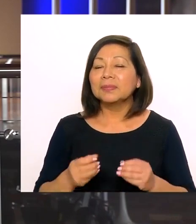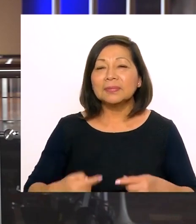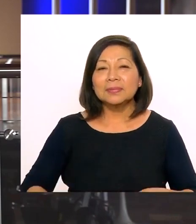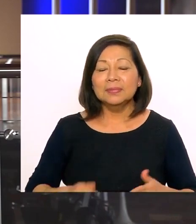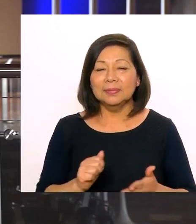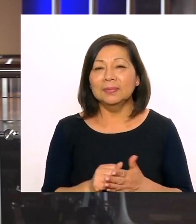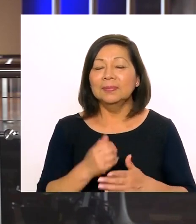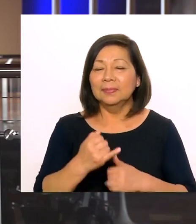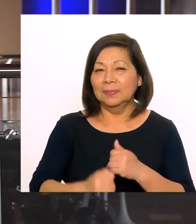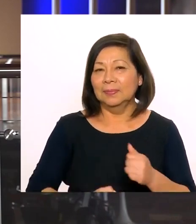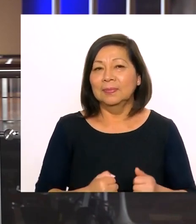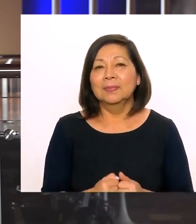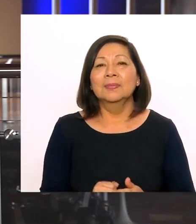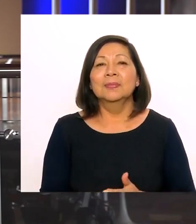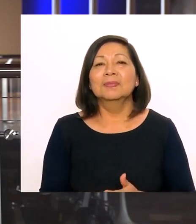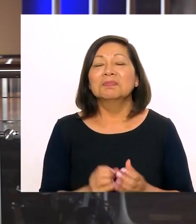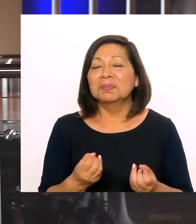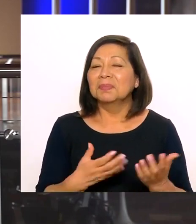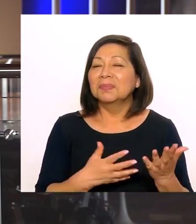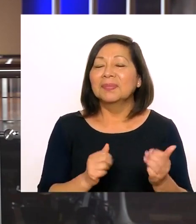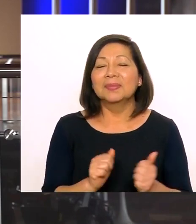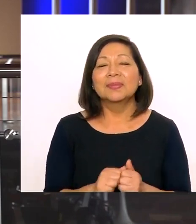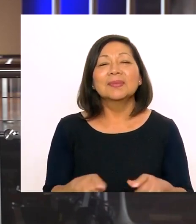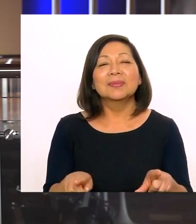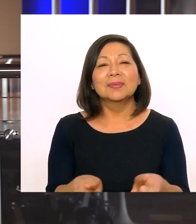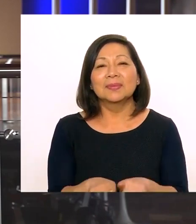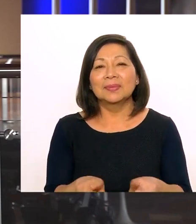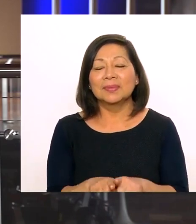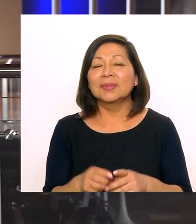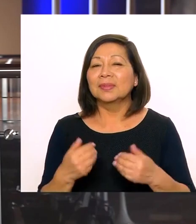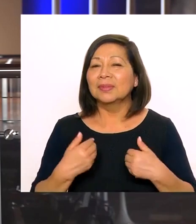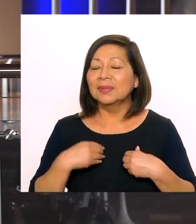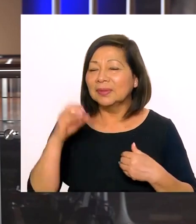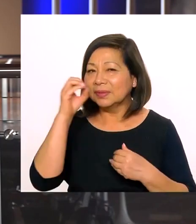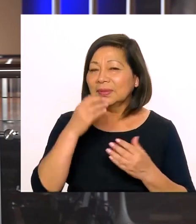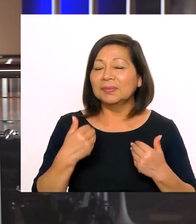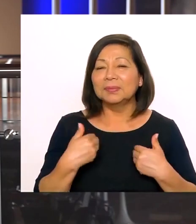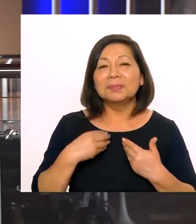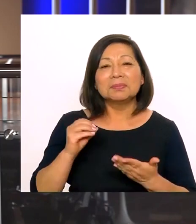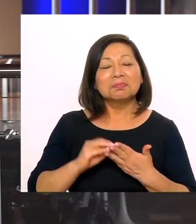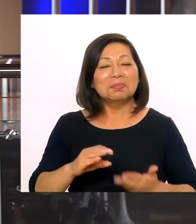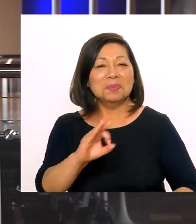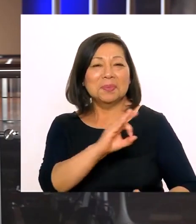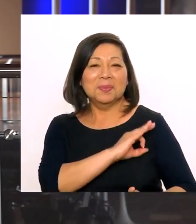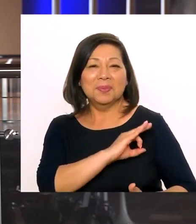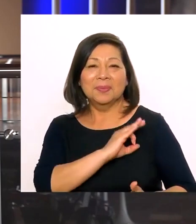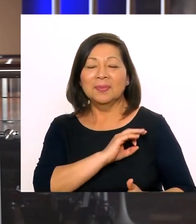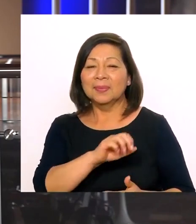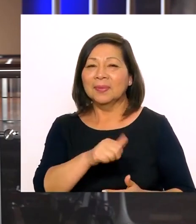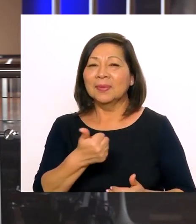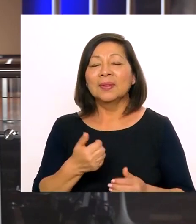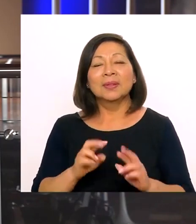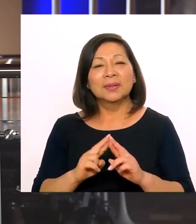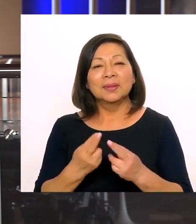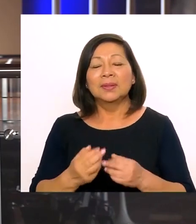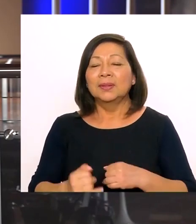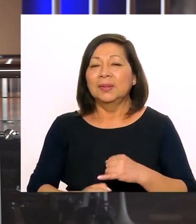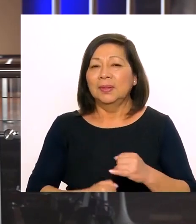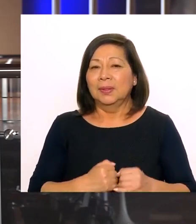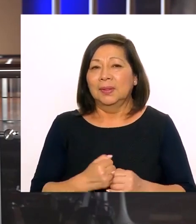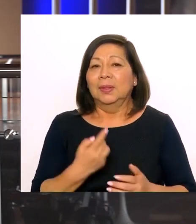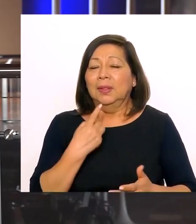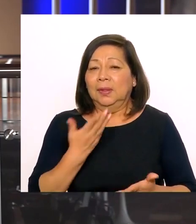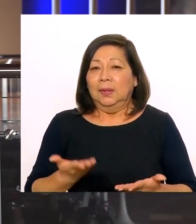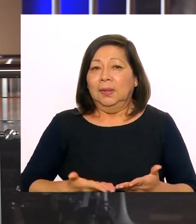en estas competencias internacionales, así que esperemos que también tengamos la oportunidad de tener más